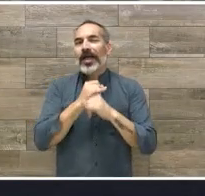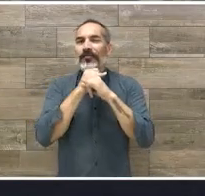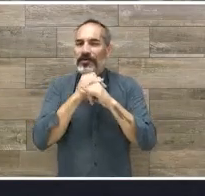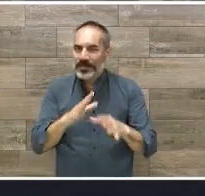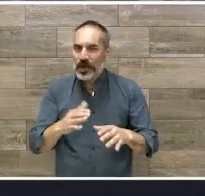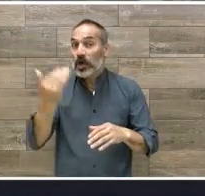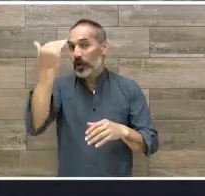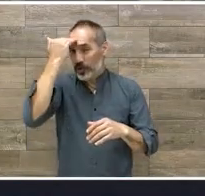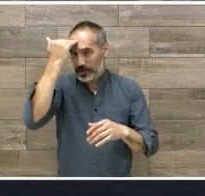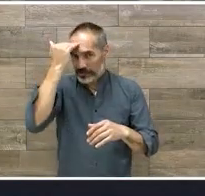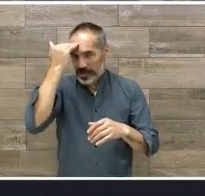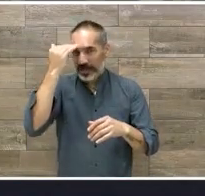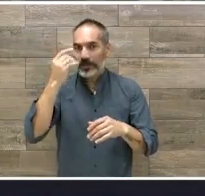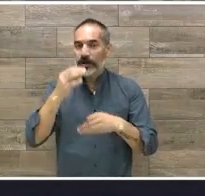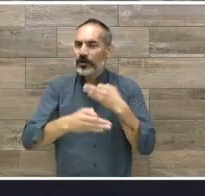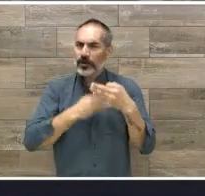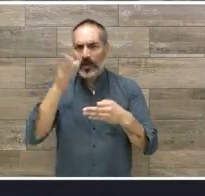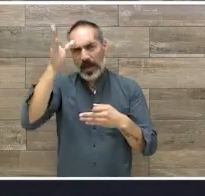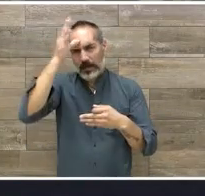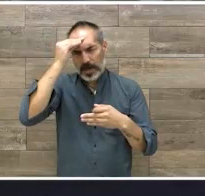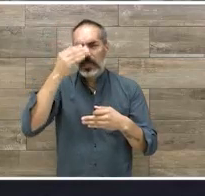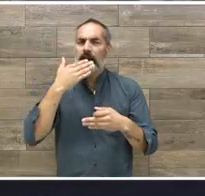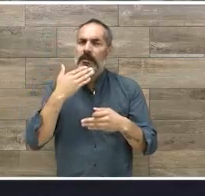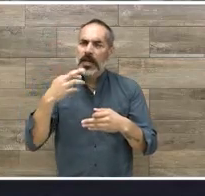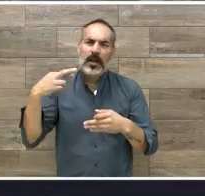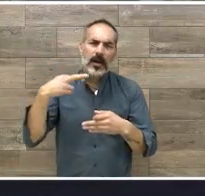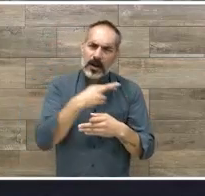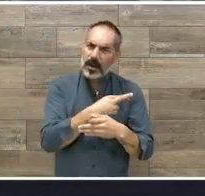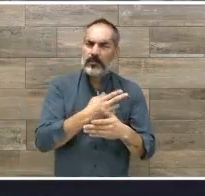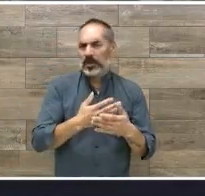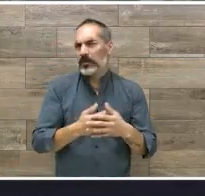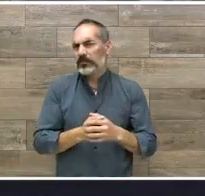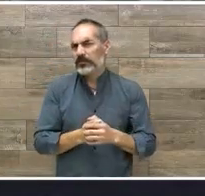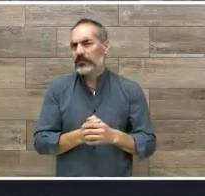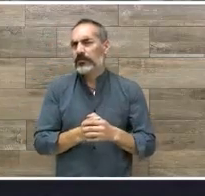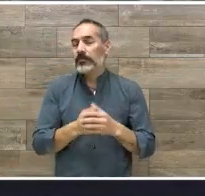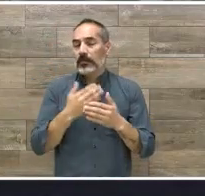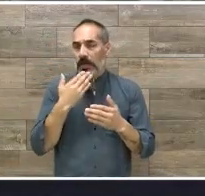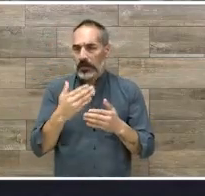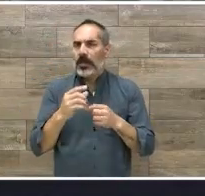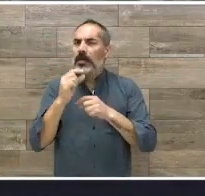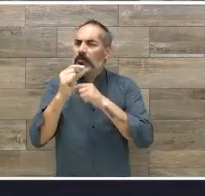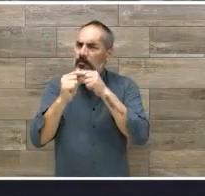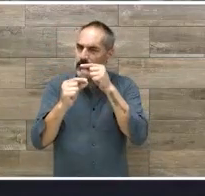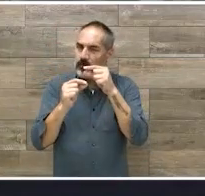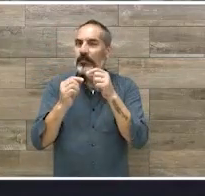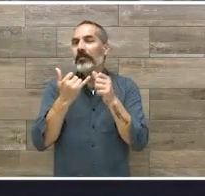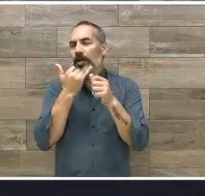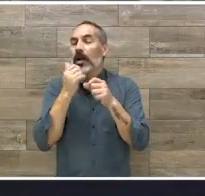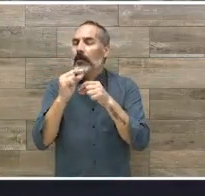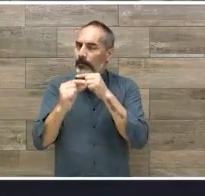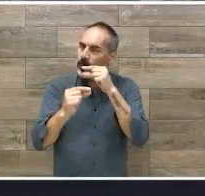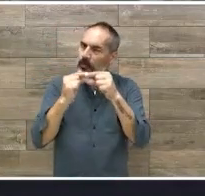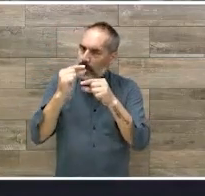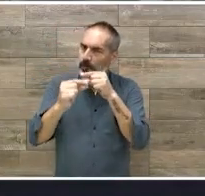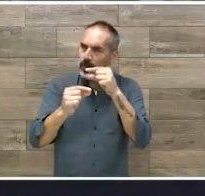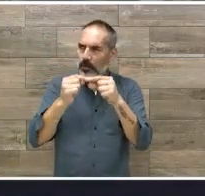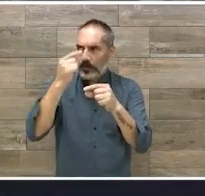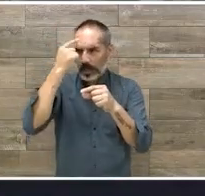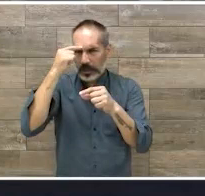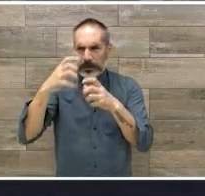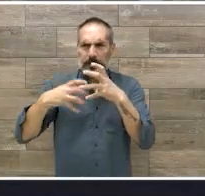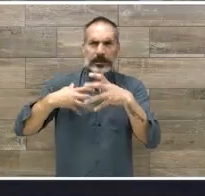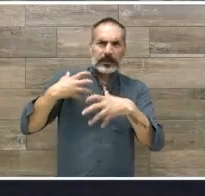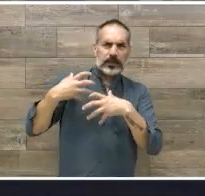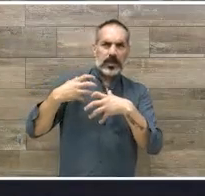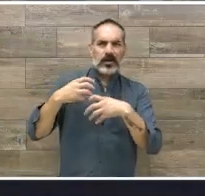puede desarrollar daño neurológico entre de manera dosificada poco a poco para que no se irrite, para que no